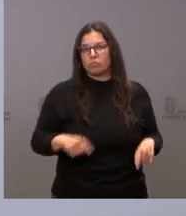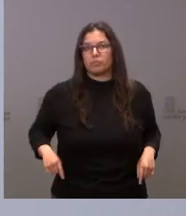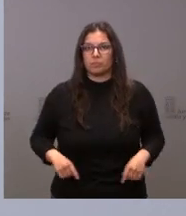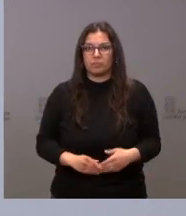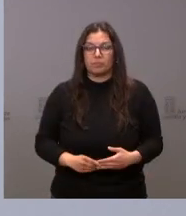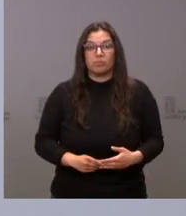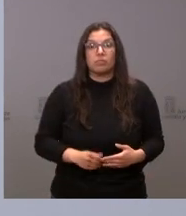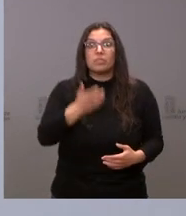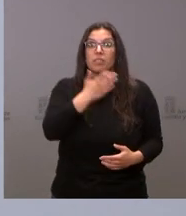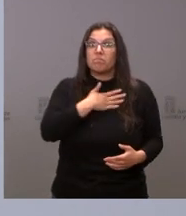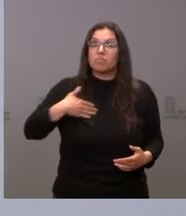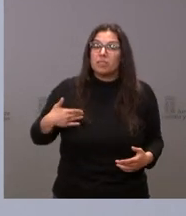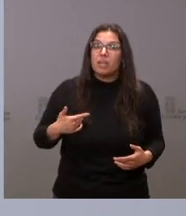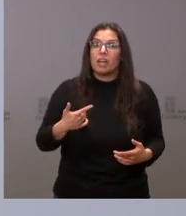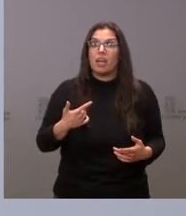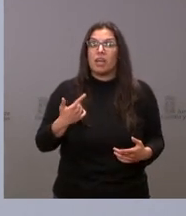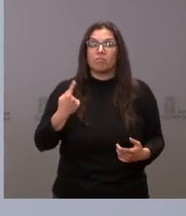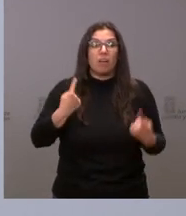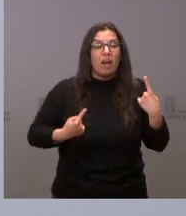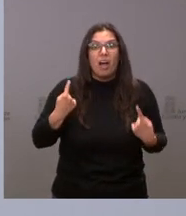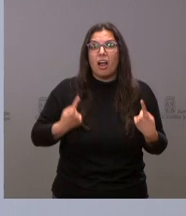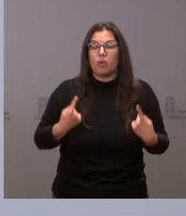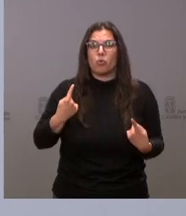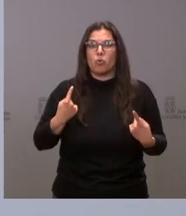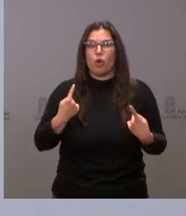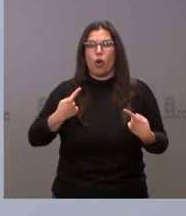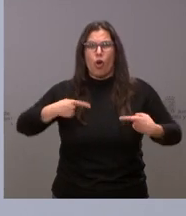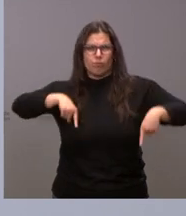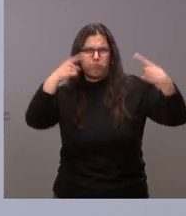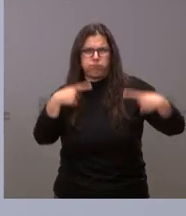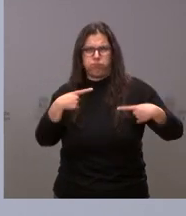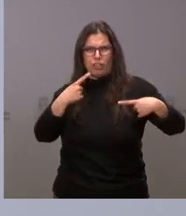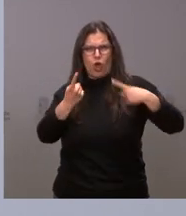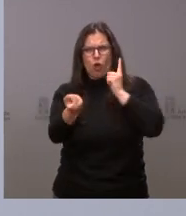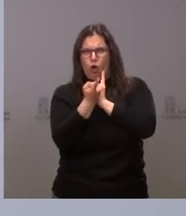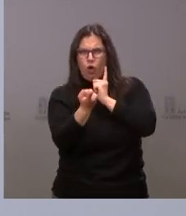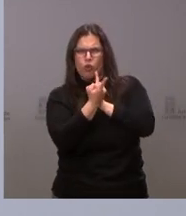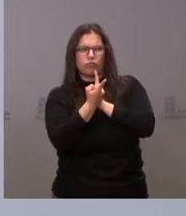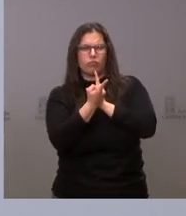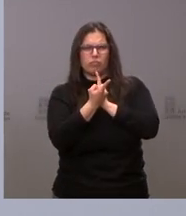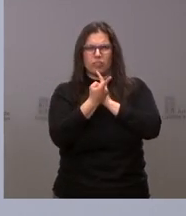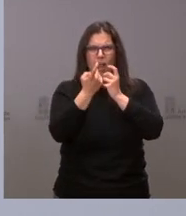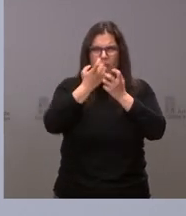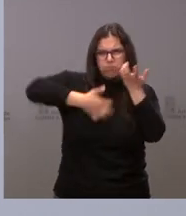el que quiera instalarse en la política de bandos y de la confrontación tendrá que asumir su